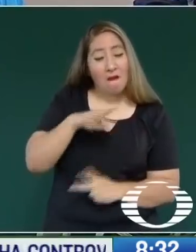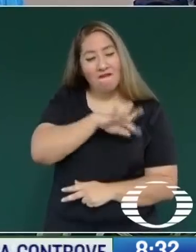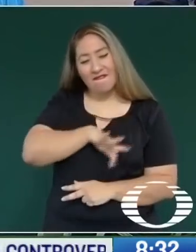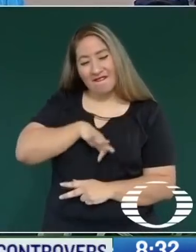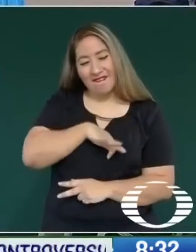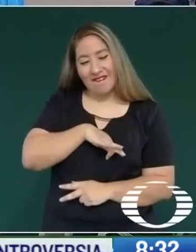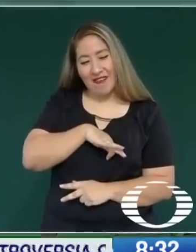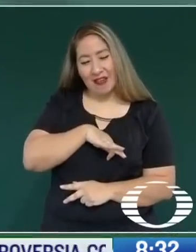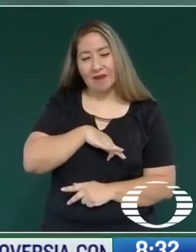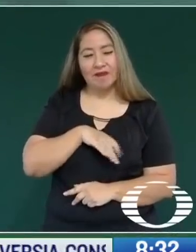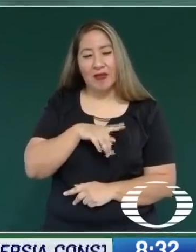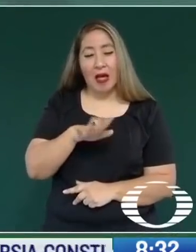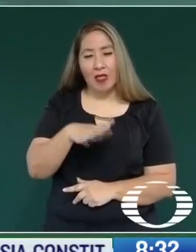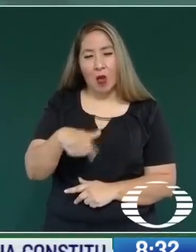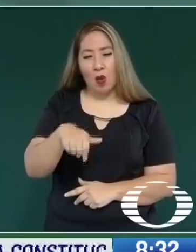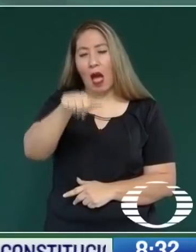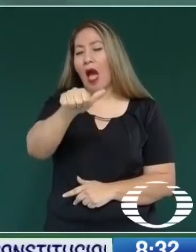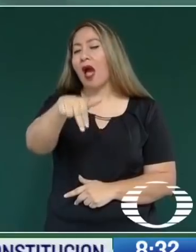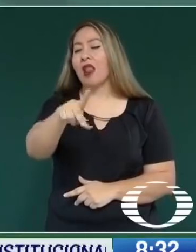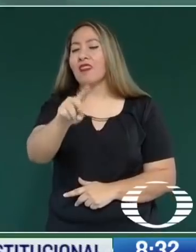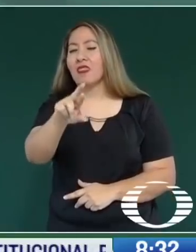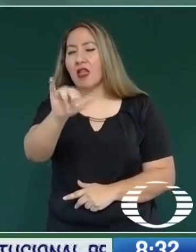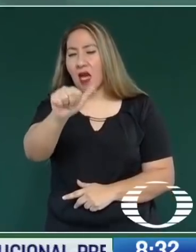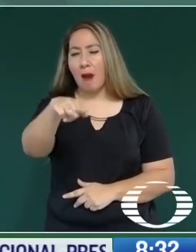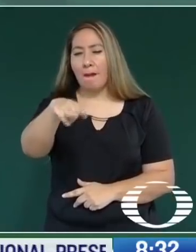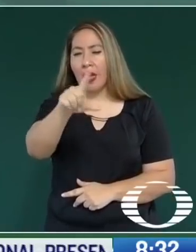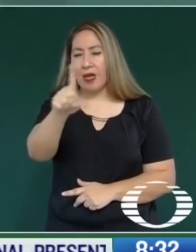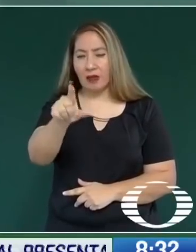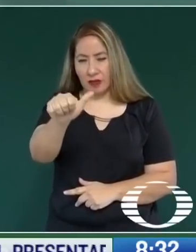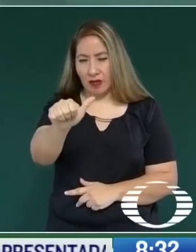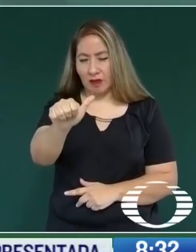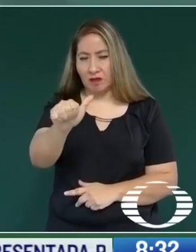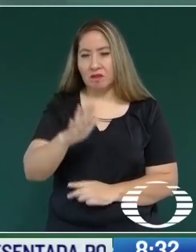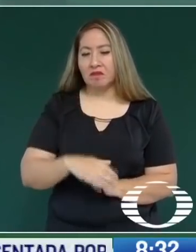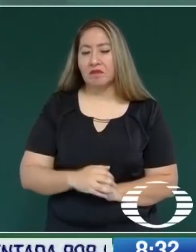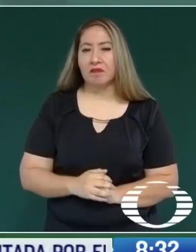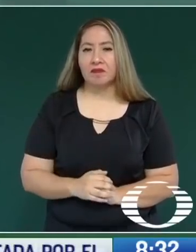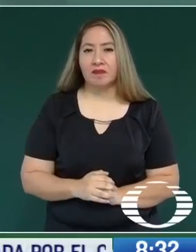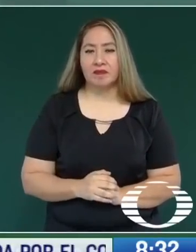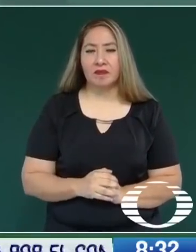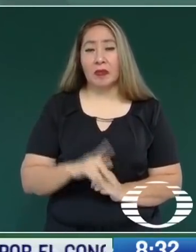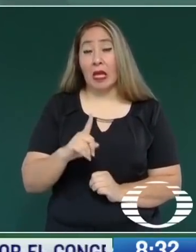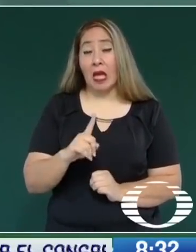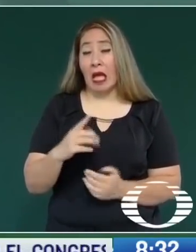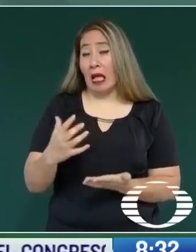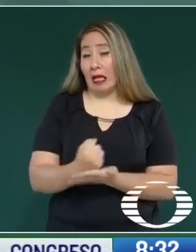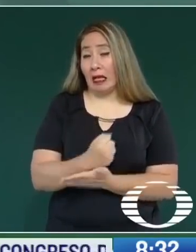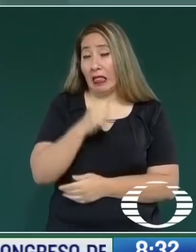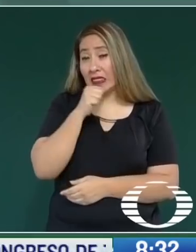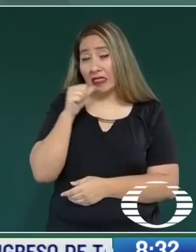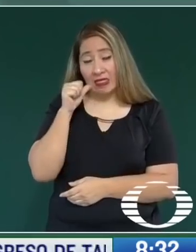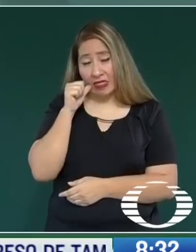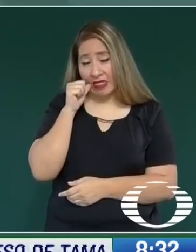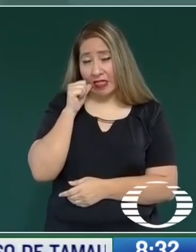Felicitar a Andrea Mesa, que triunfó ayer,